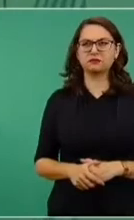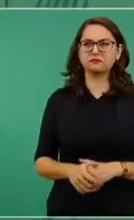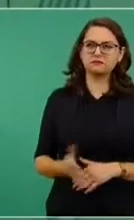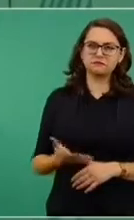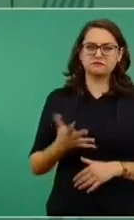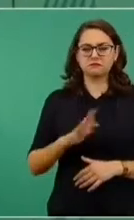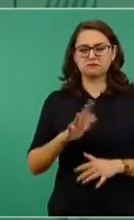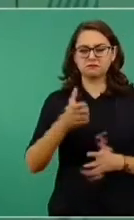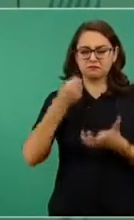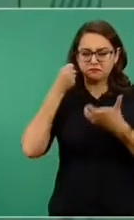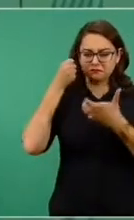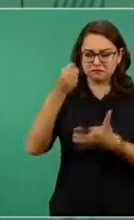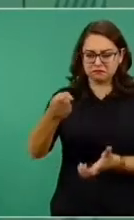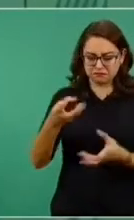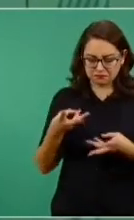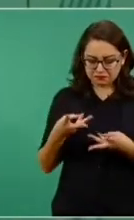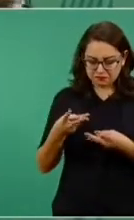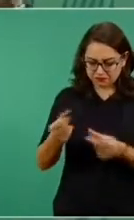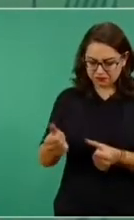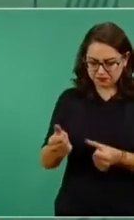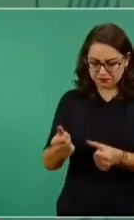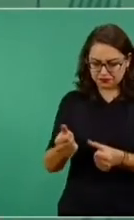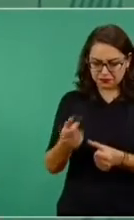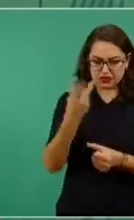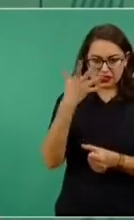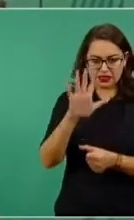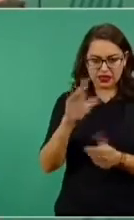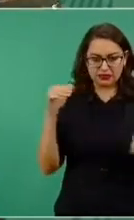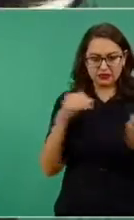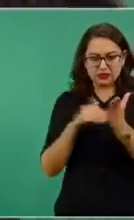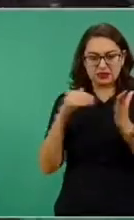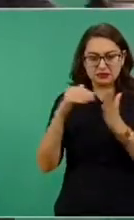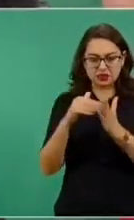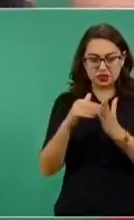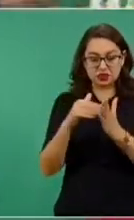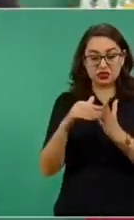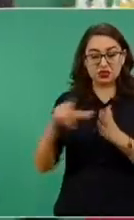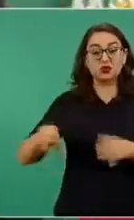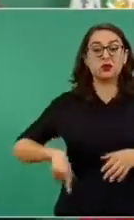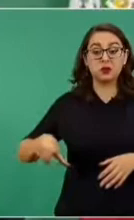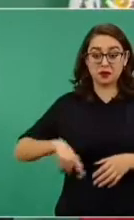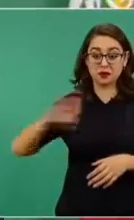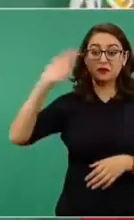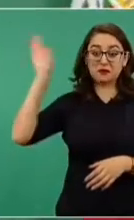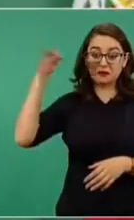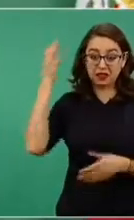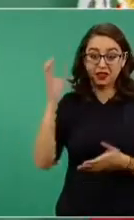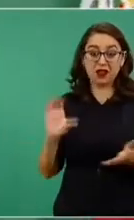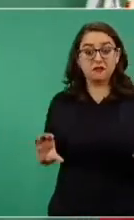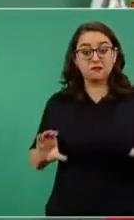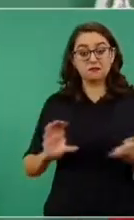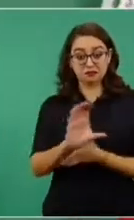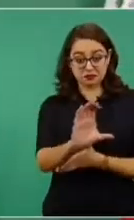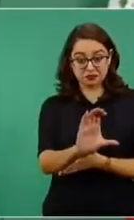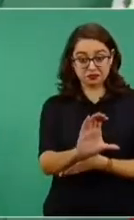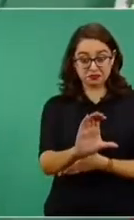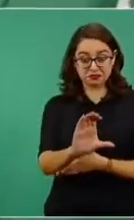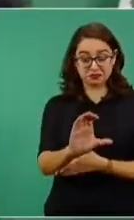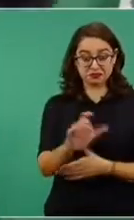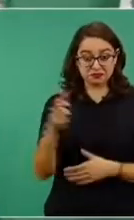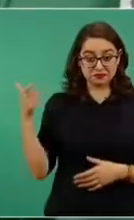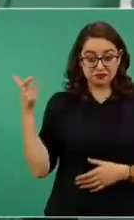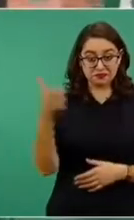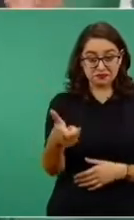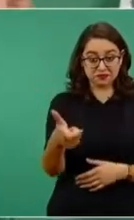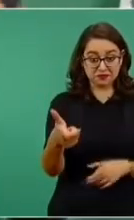de 10 mil millones del gobierno federal y supuestamente iba a aportar